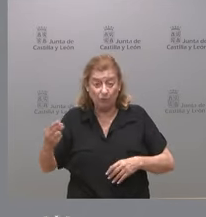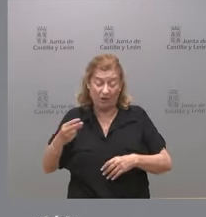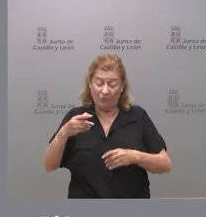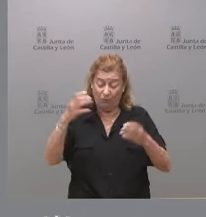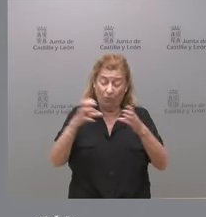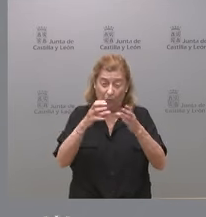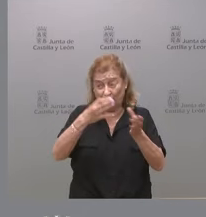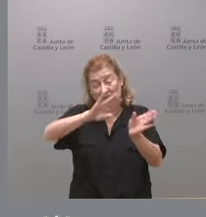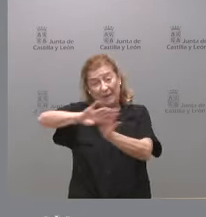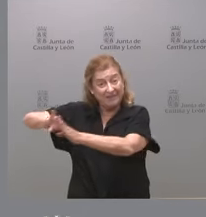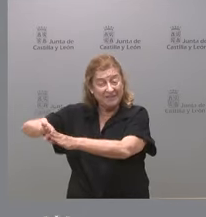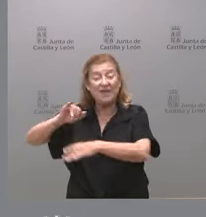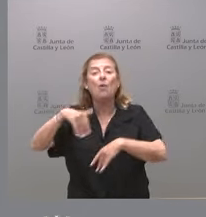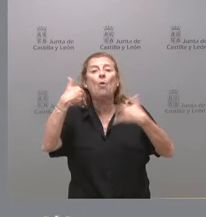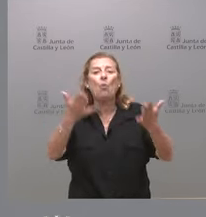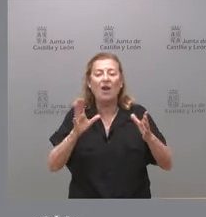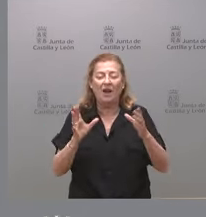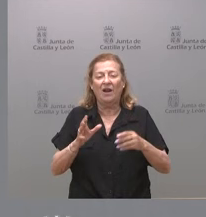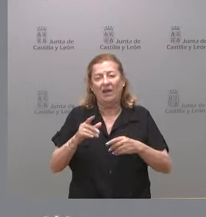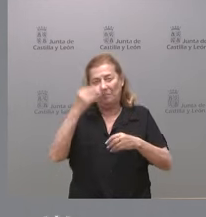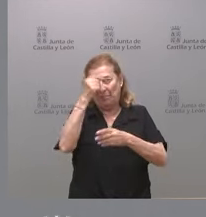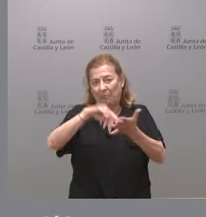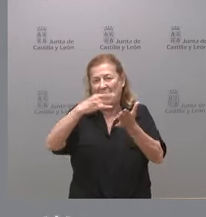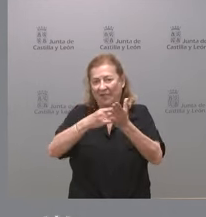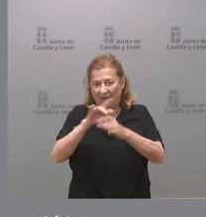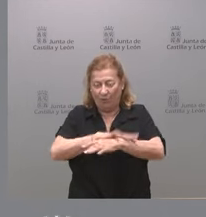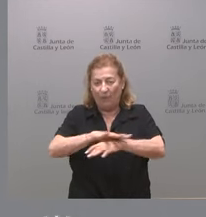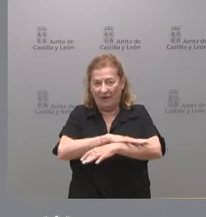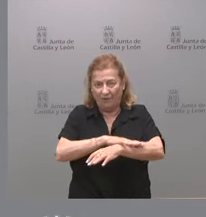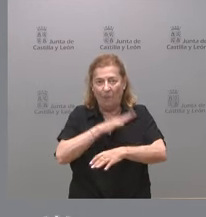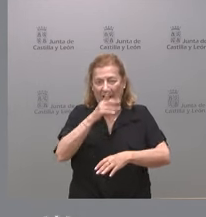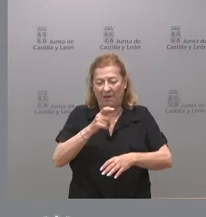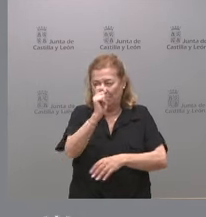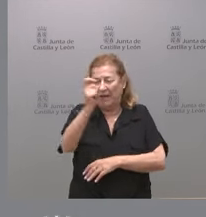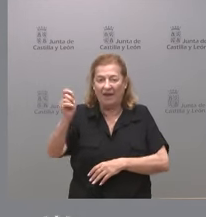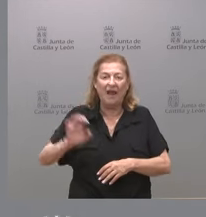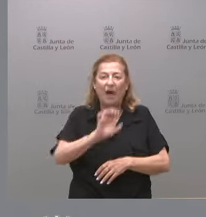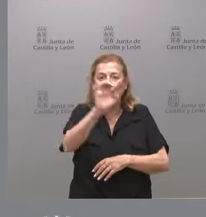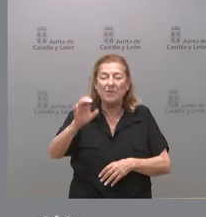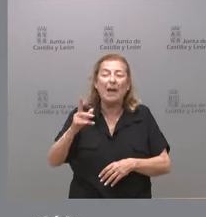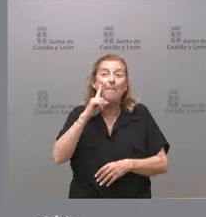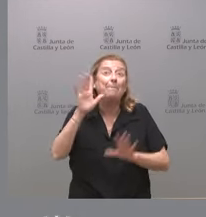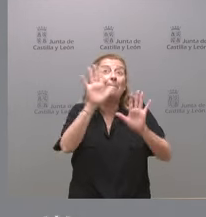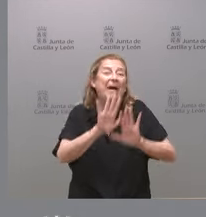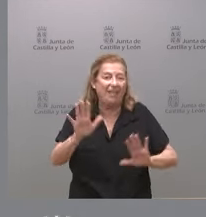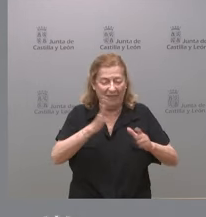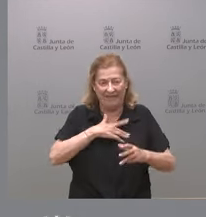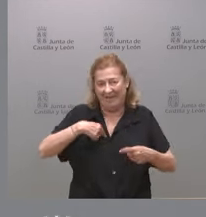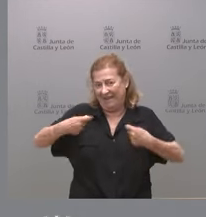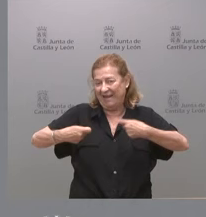y cuáles son los planes del gobierno en torno a la financiación autonómica que parece que se quiere negociar